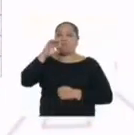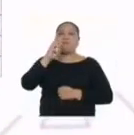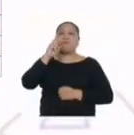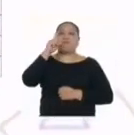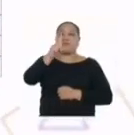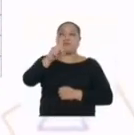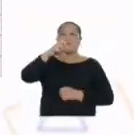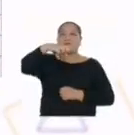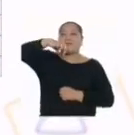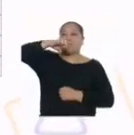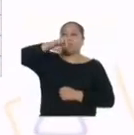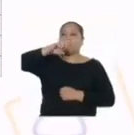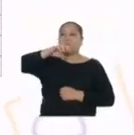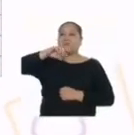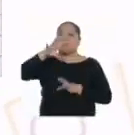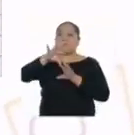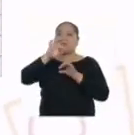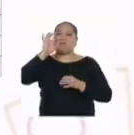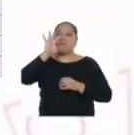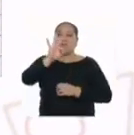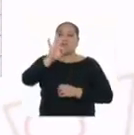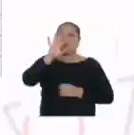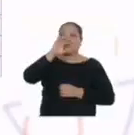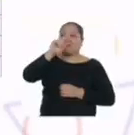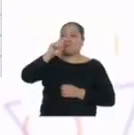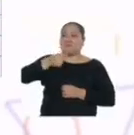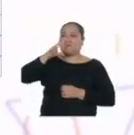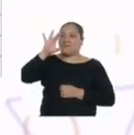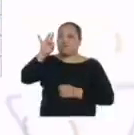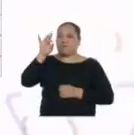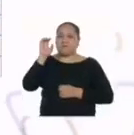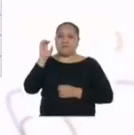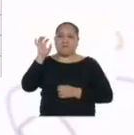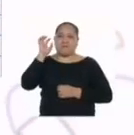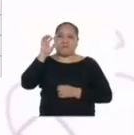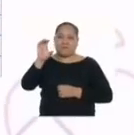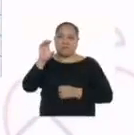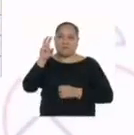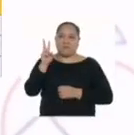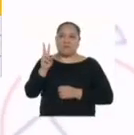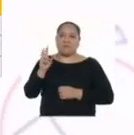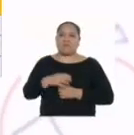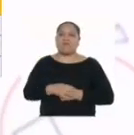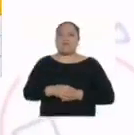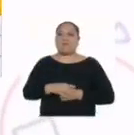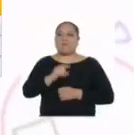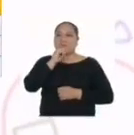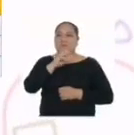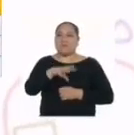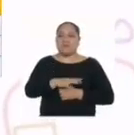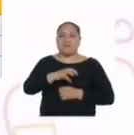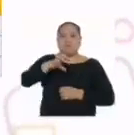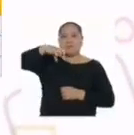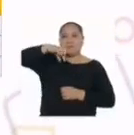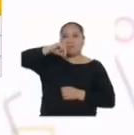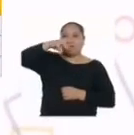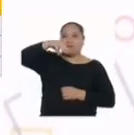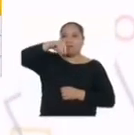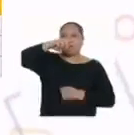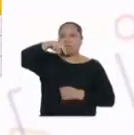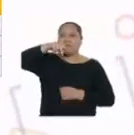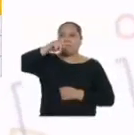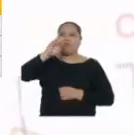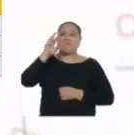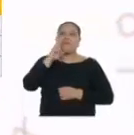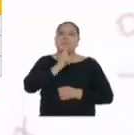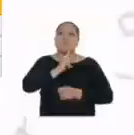95.80 miligramos de vitamina C. Y agrega que en cada 100 gramos de pimiento rojo